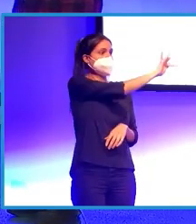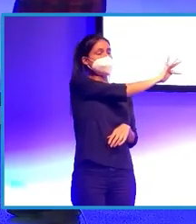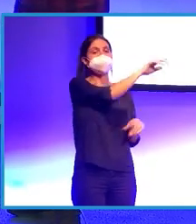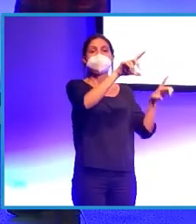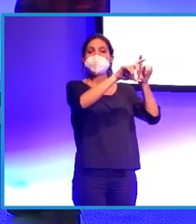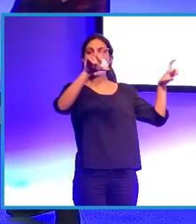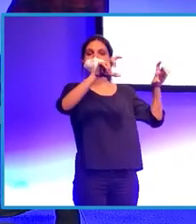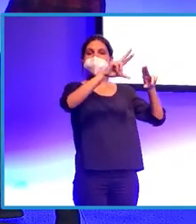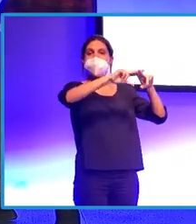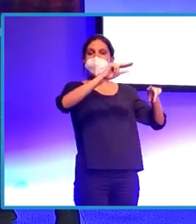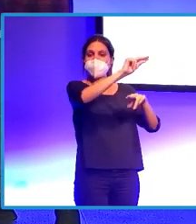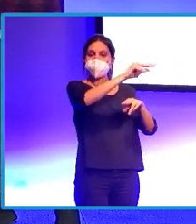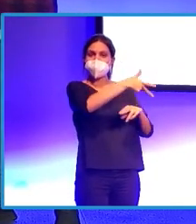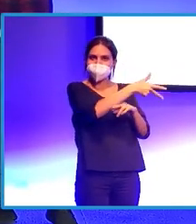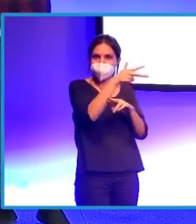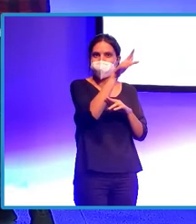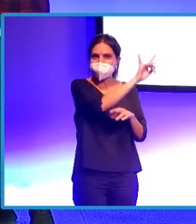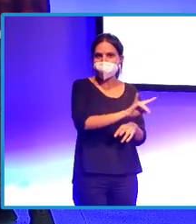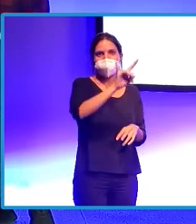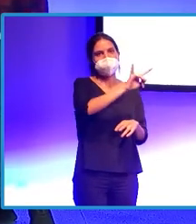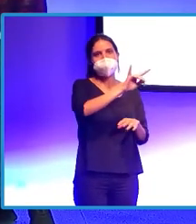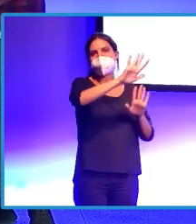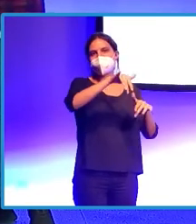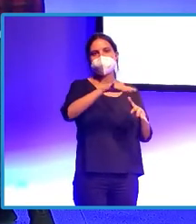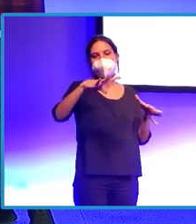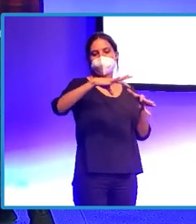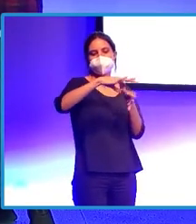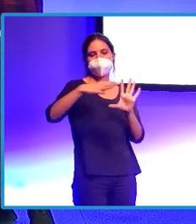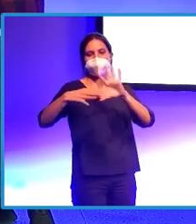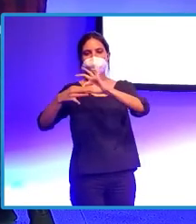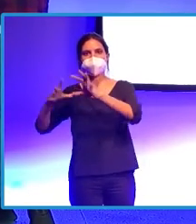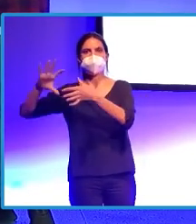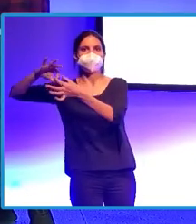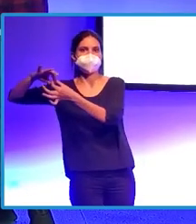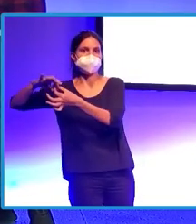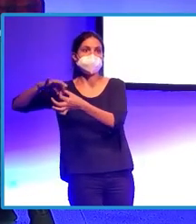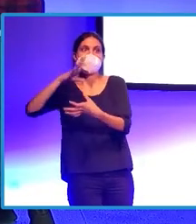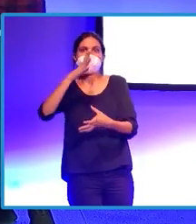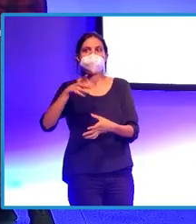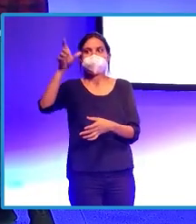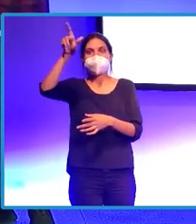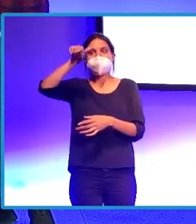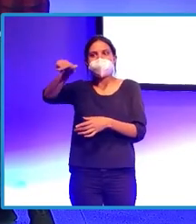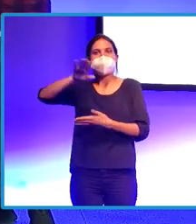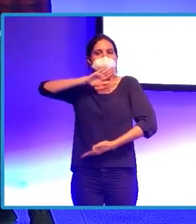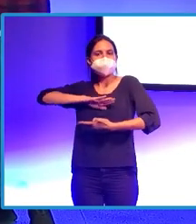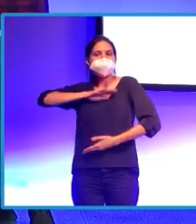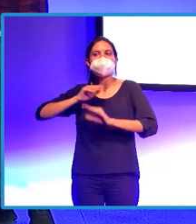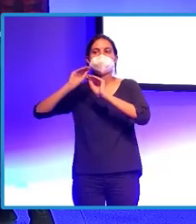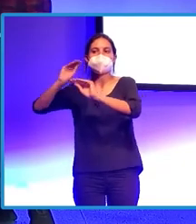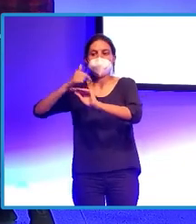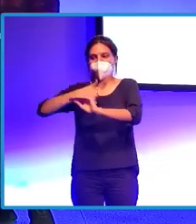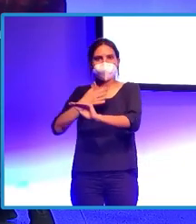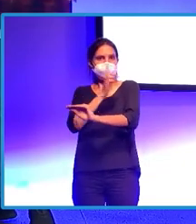somos como un engranaje, ¿no? Uno sin otro no funciona porque lo que él puede saber hacer yo no lo sé y lo que yo sé él no puede.